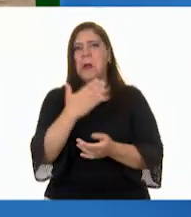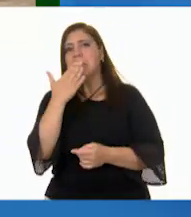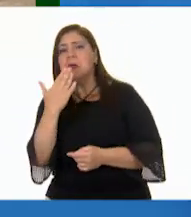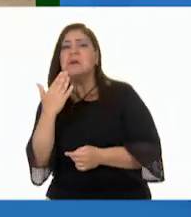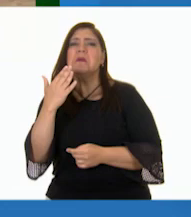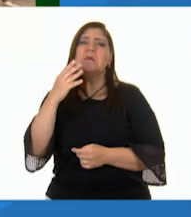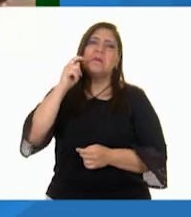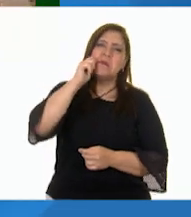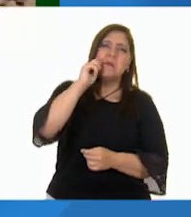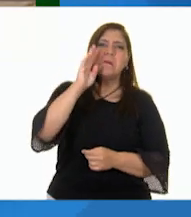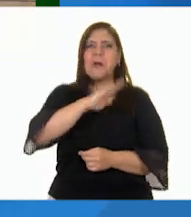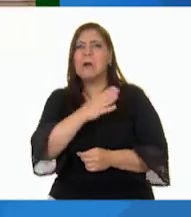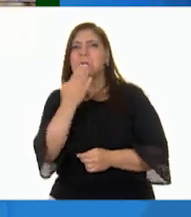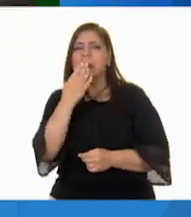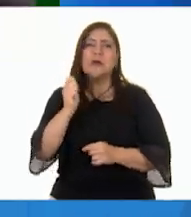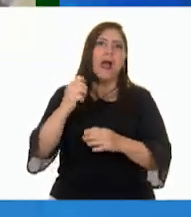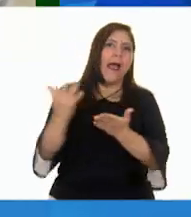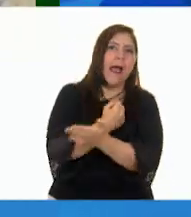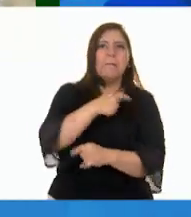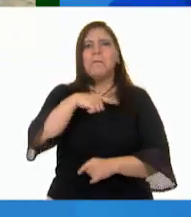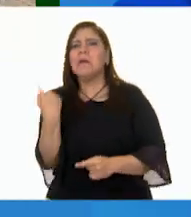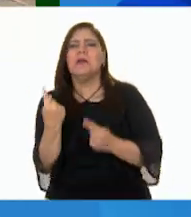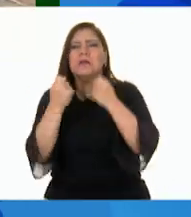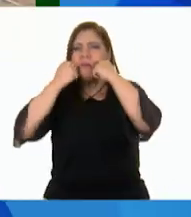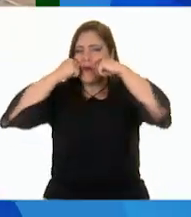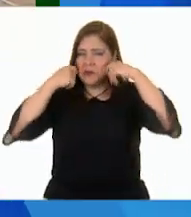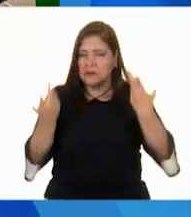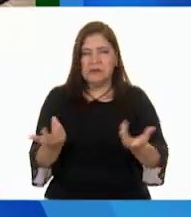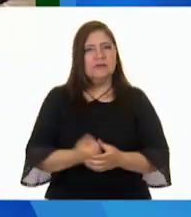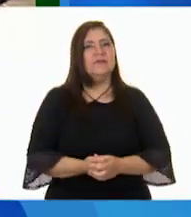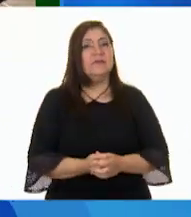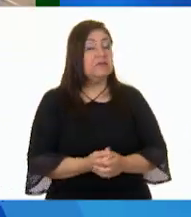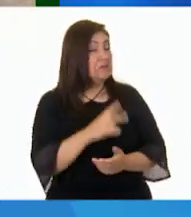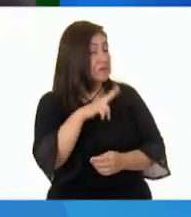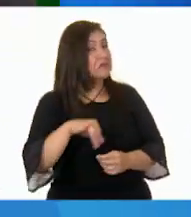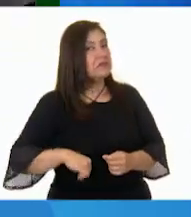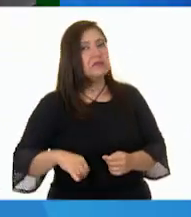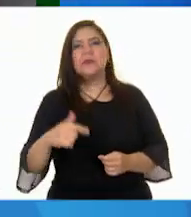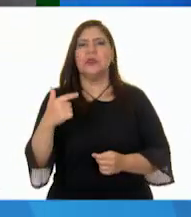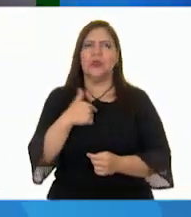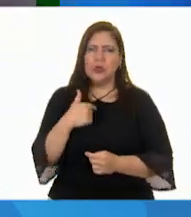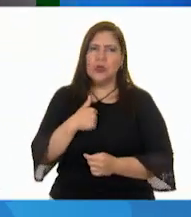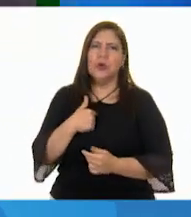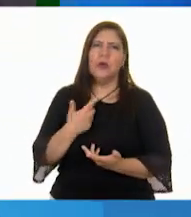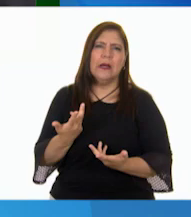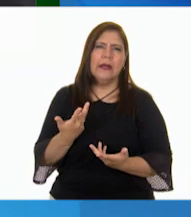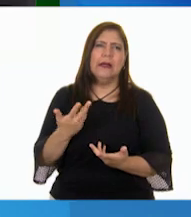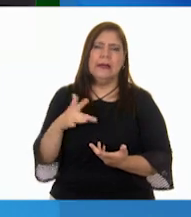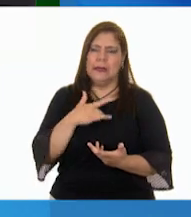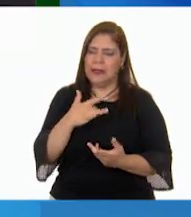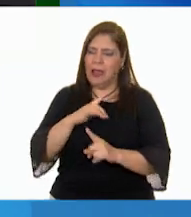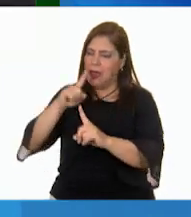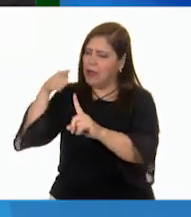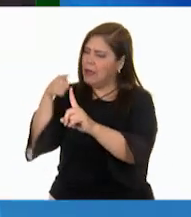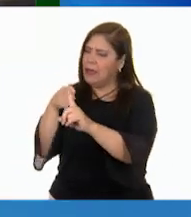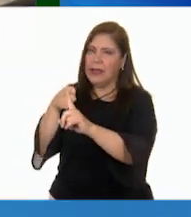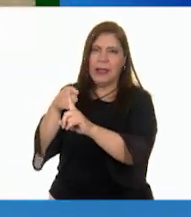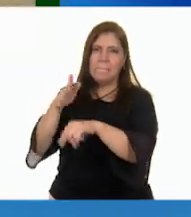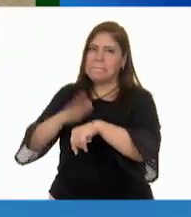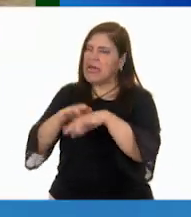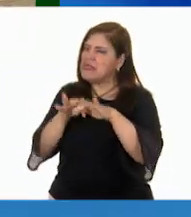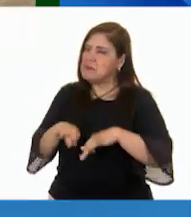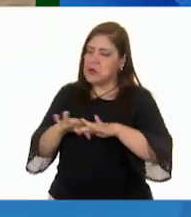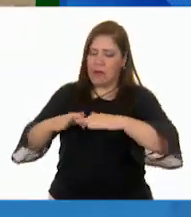o malo el resultado. Muy interesante. Yo, pues, sigo basándonos en el hecho de la confianza,